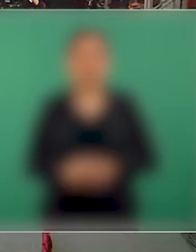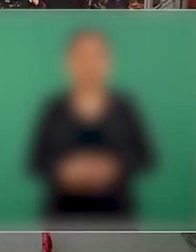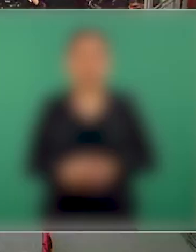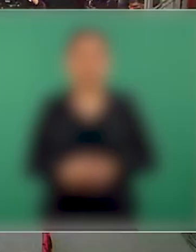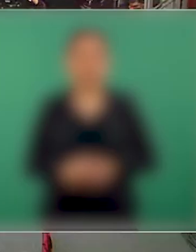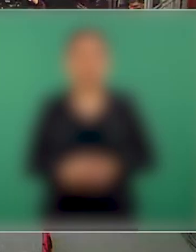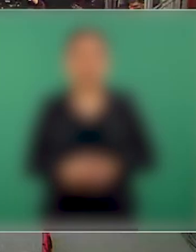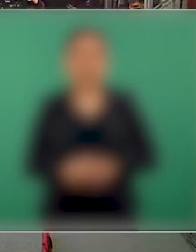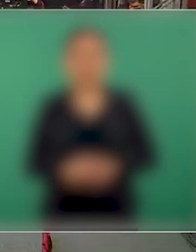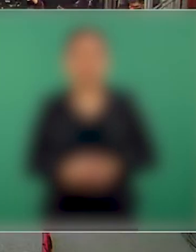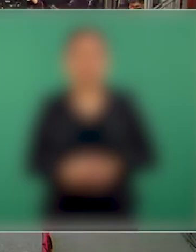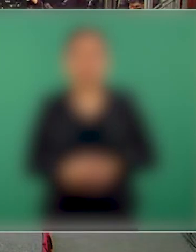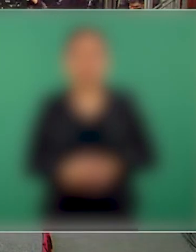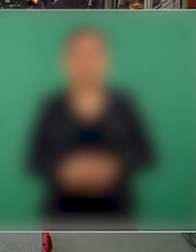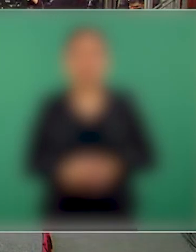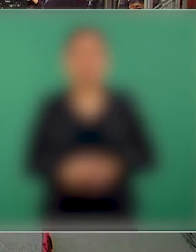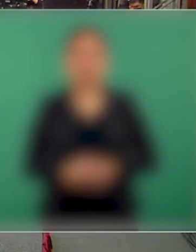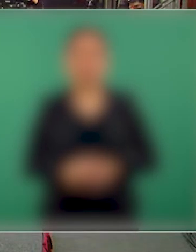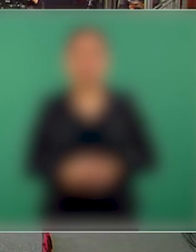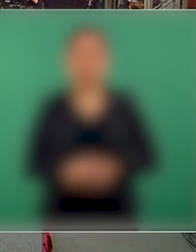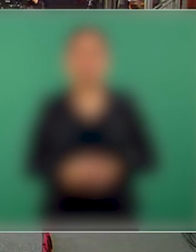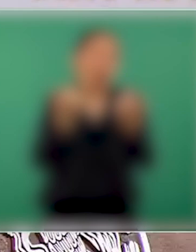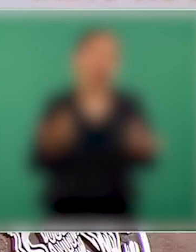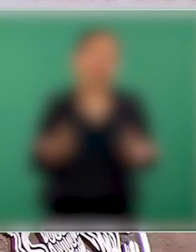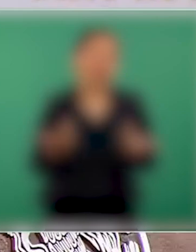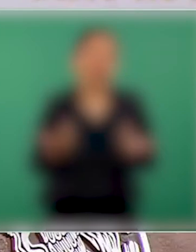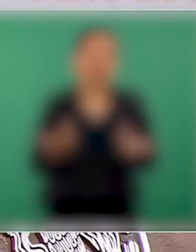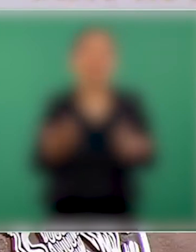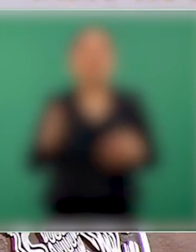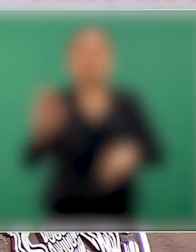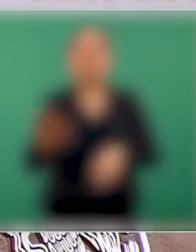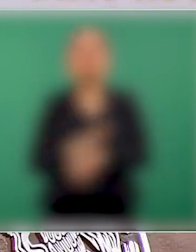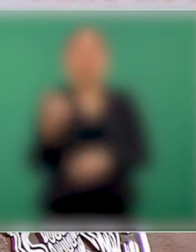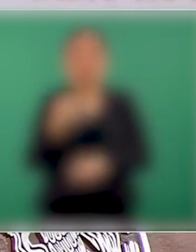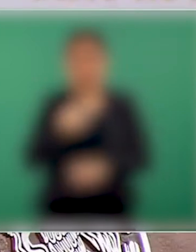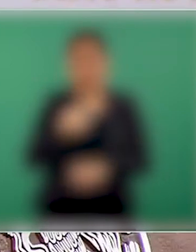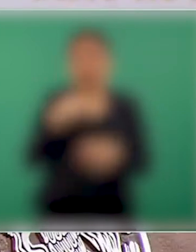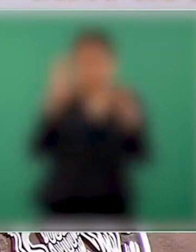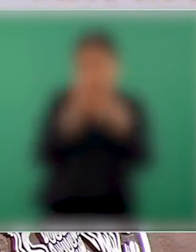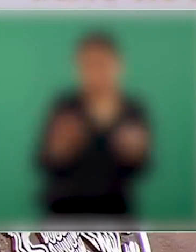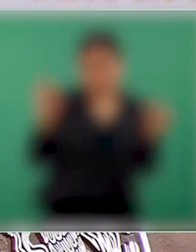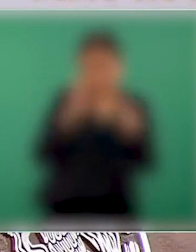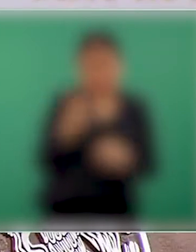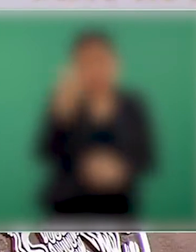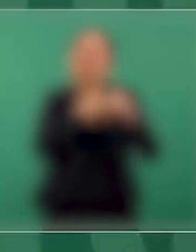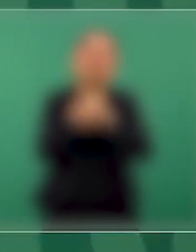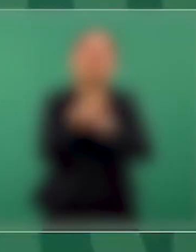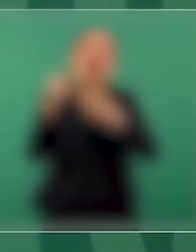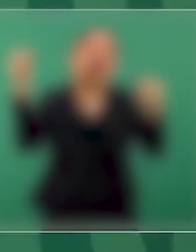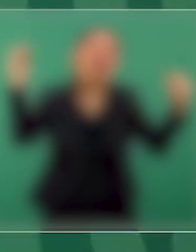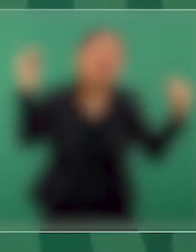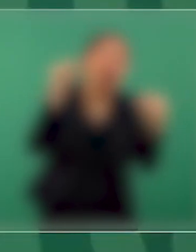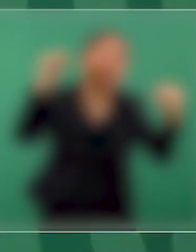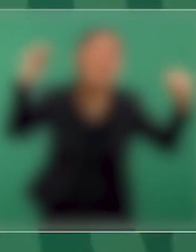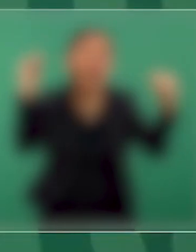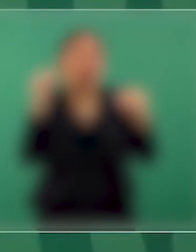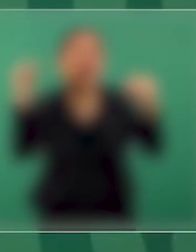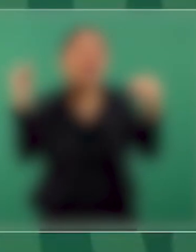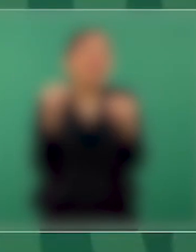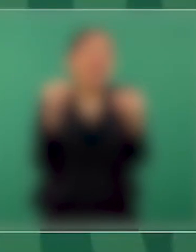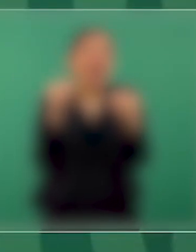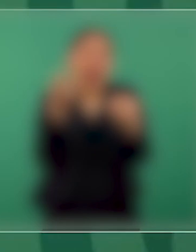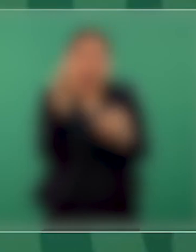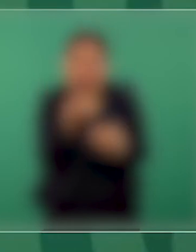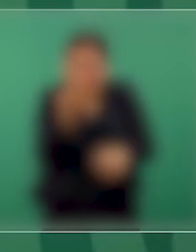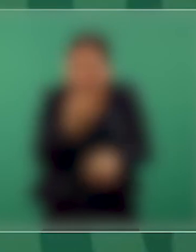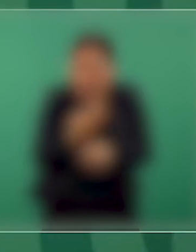El presidente Andrés Manuel López Obrador aseguró que no va a faltar vacunas ahora que inició el proceso de vacunación masiva, ya que se